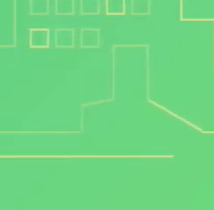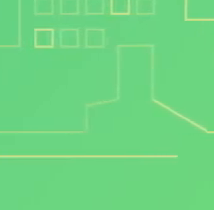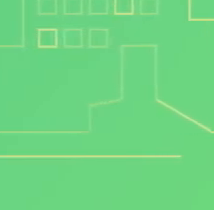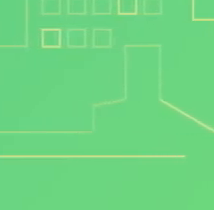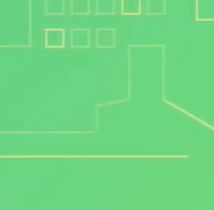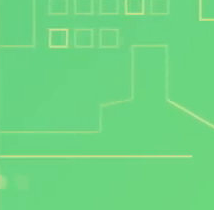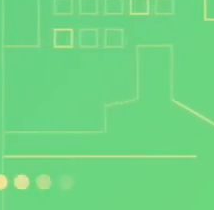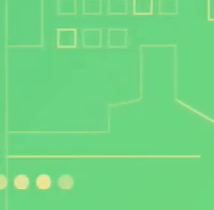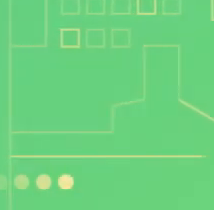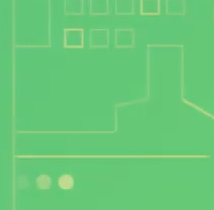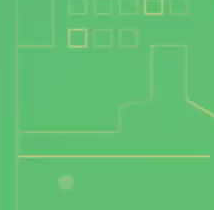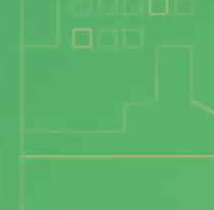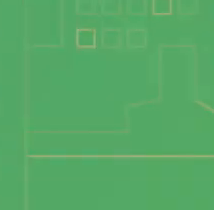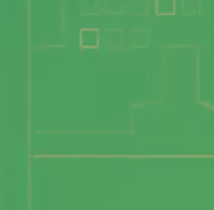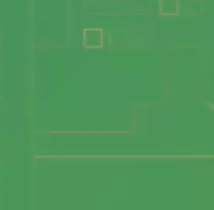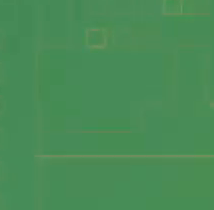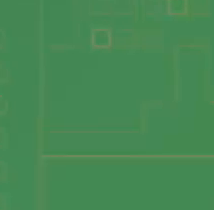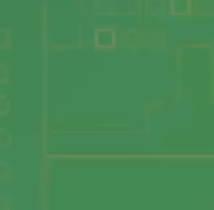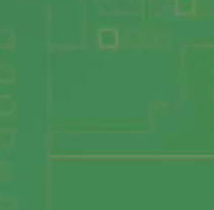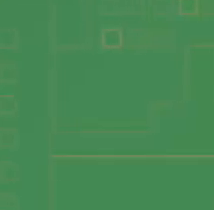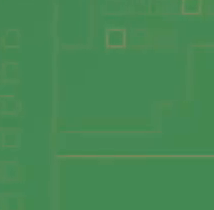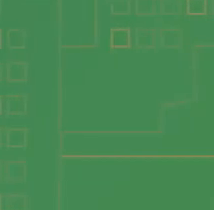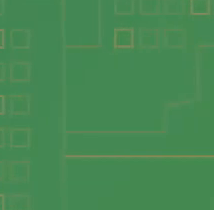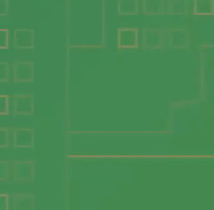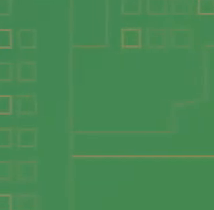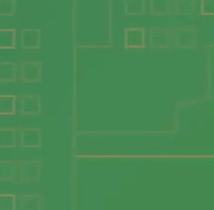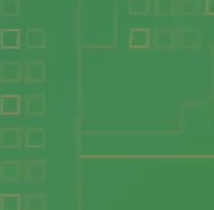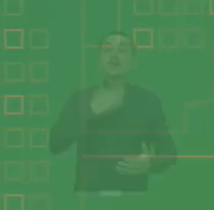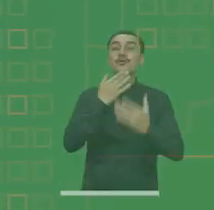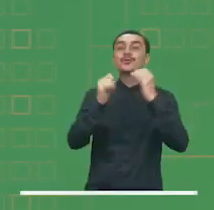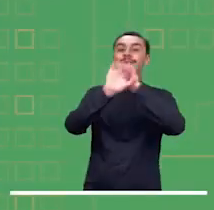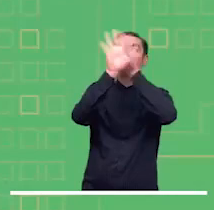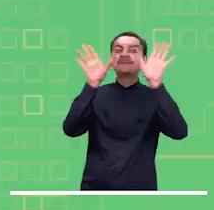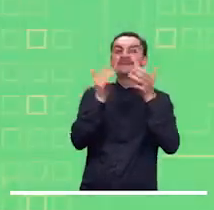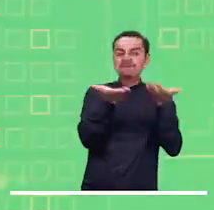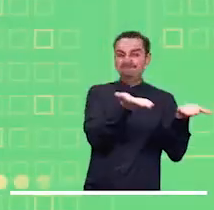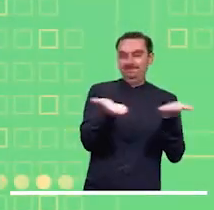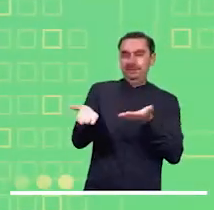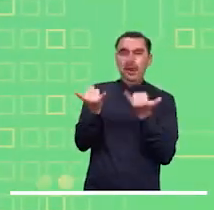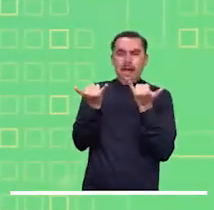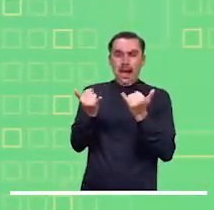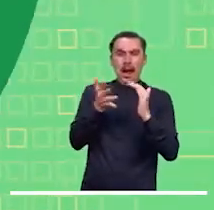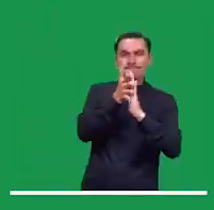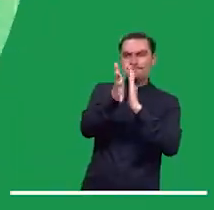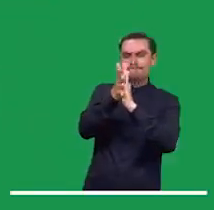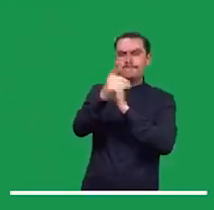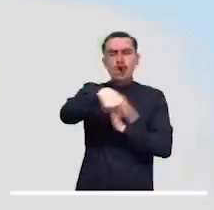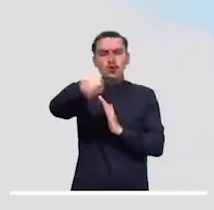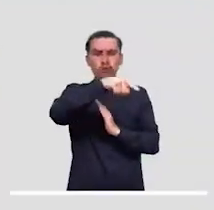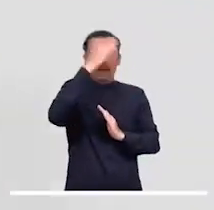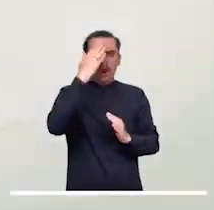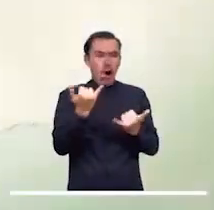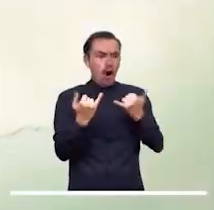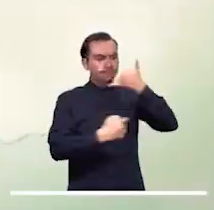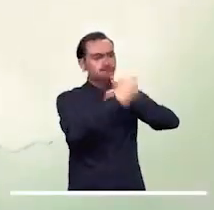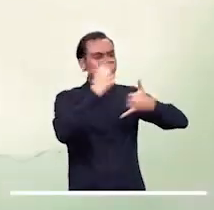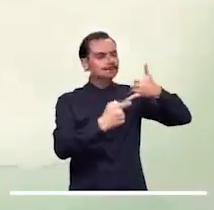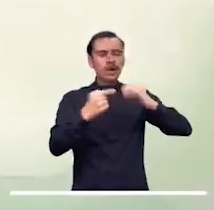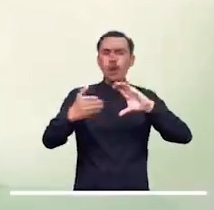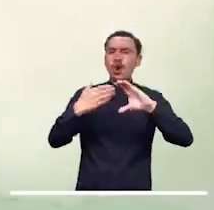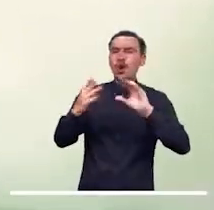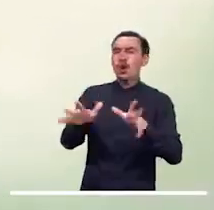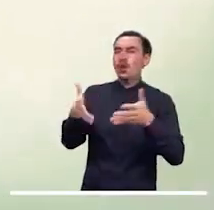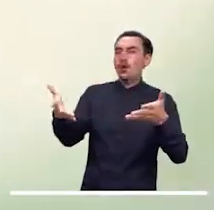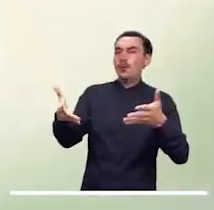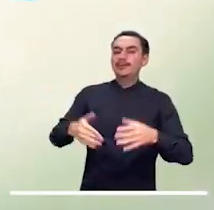Buenos días, le damos la bienvenida al más reciente pronóstico meteorológico para la mañana de hoy miércoles. En la